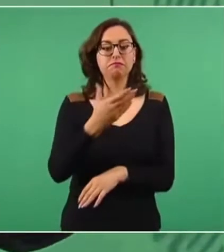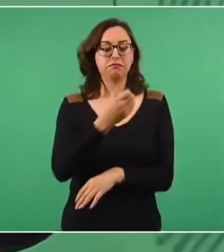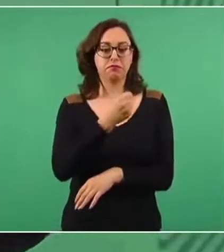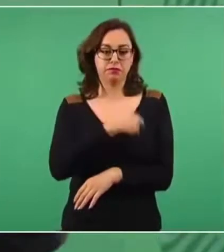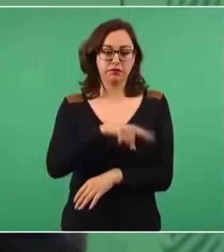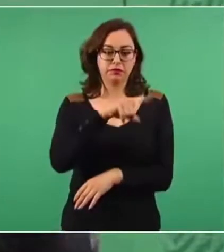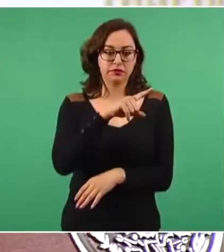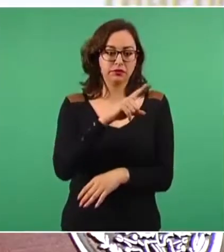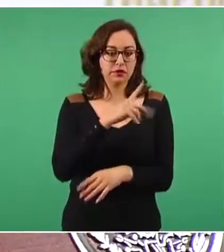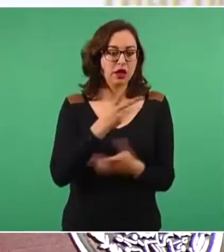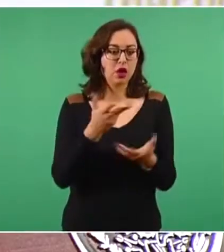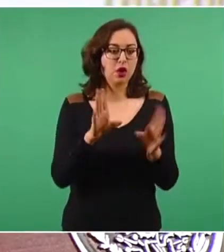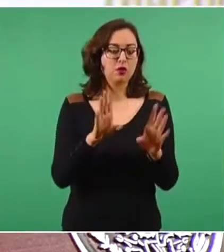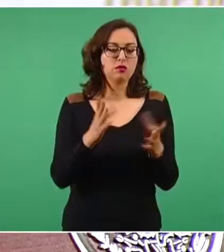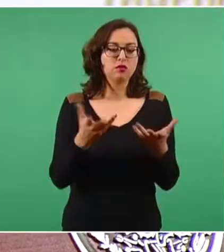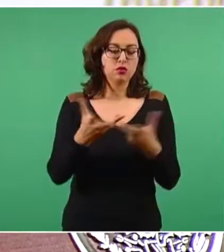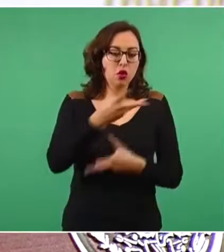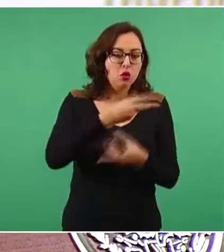priorizando.